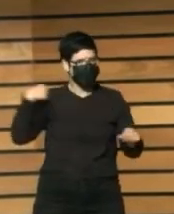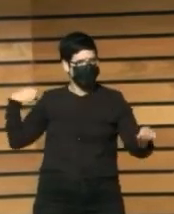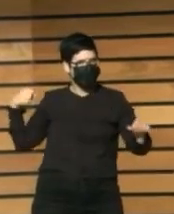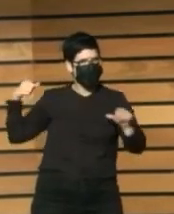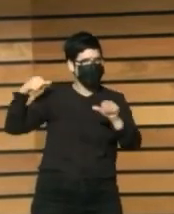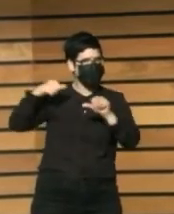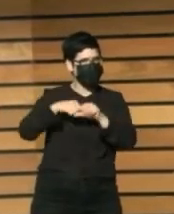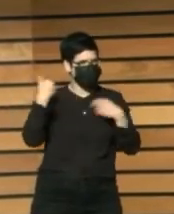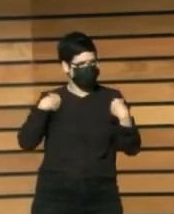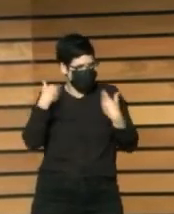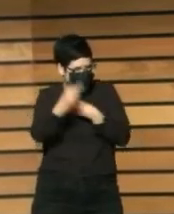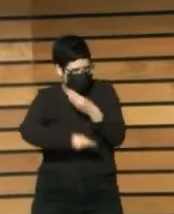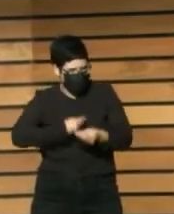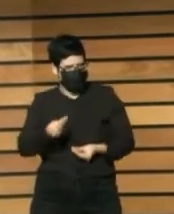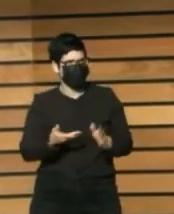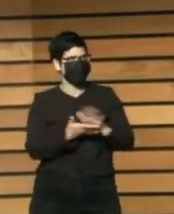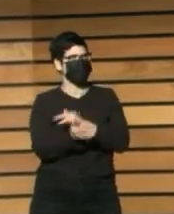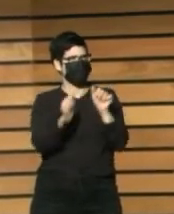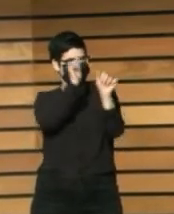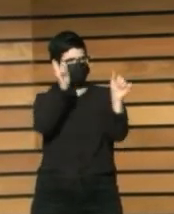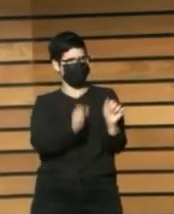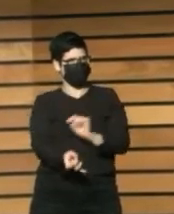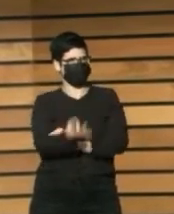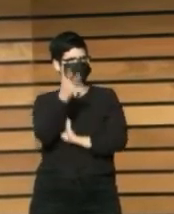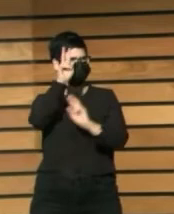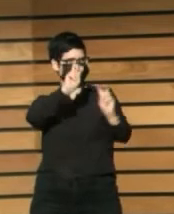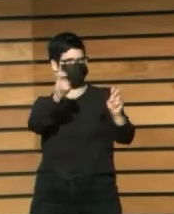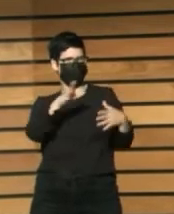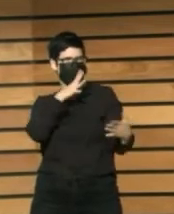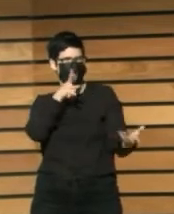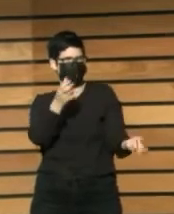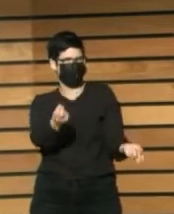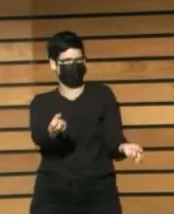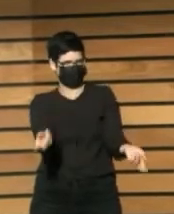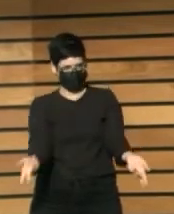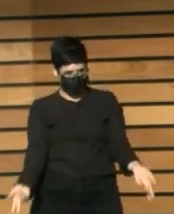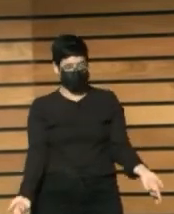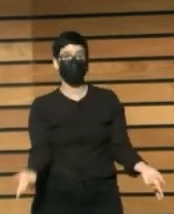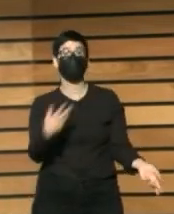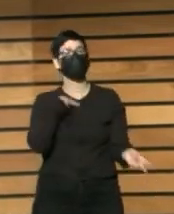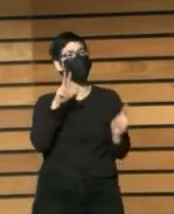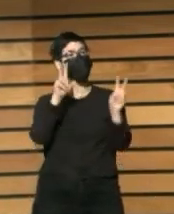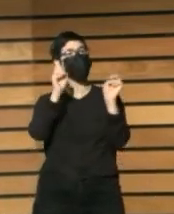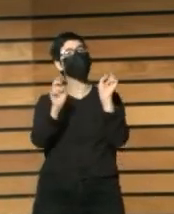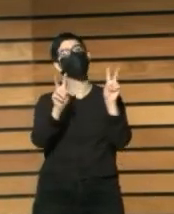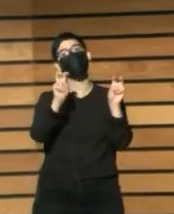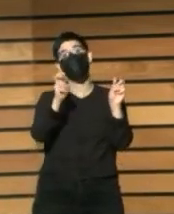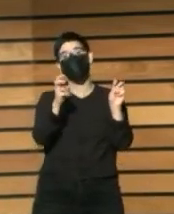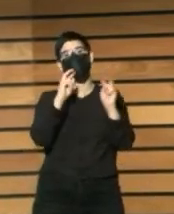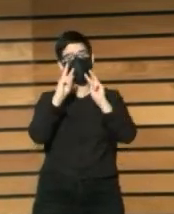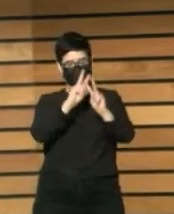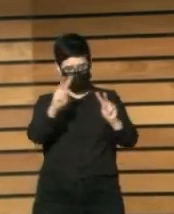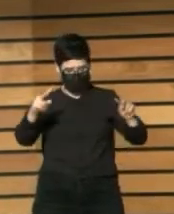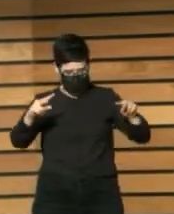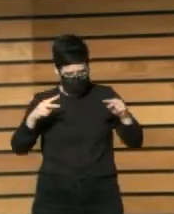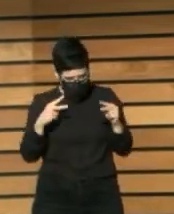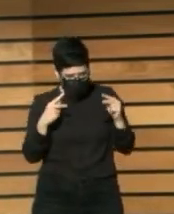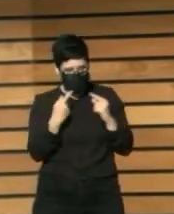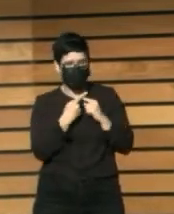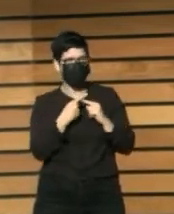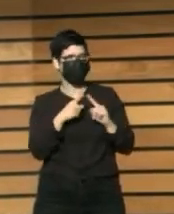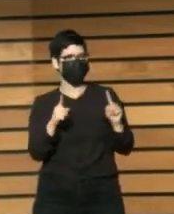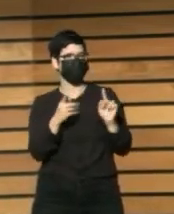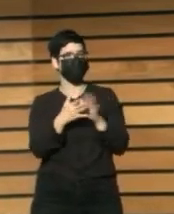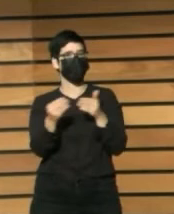definimos un nuevo modelo? ¿Cómo innovamos? Pues para nosotros la innovación viene en mirarnos distinto nuestra materia prima y nuestros